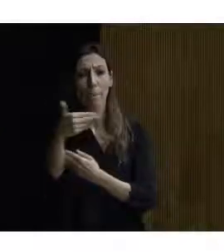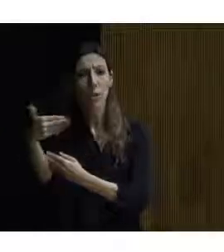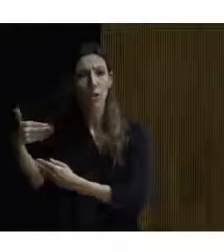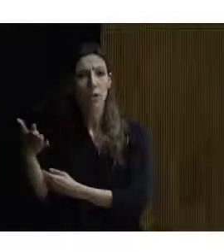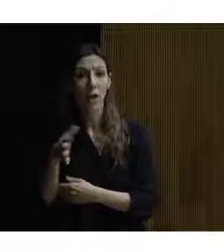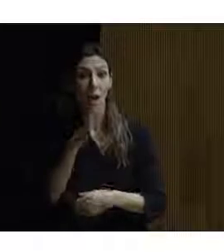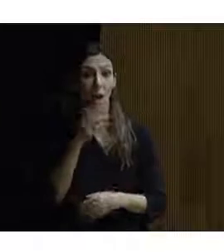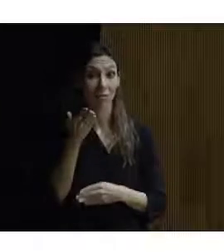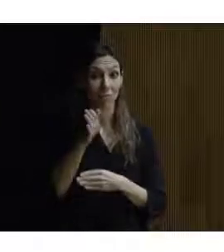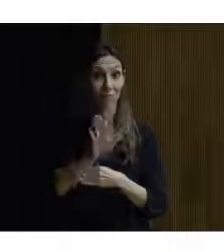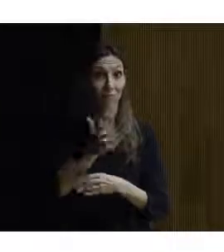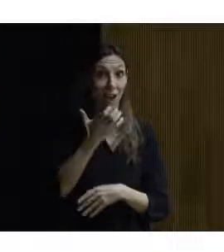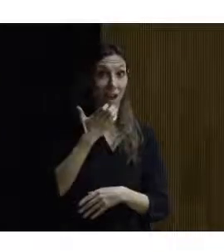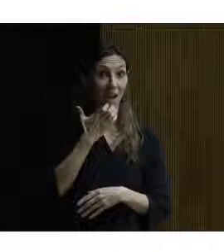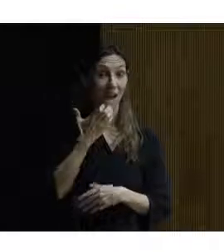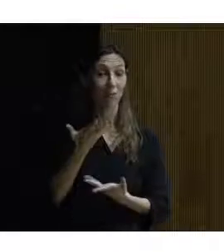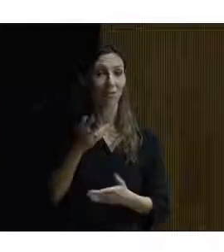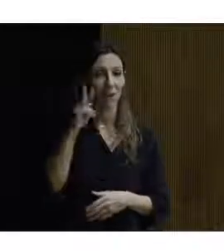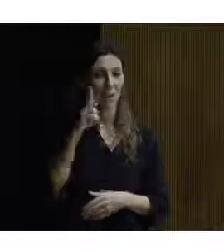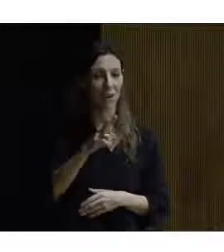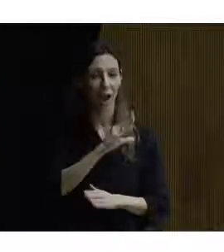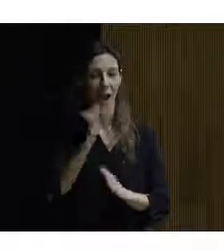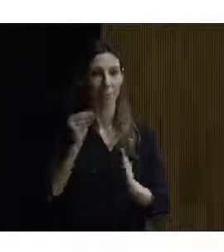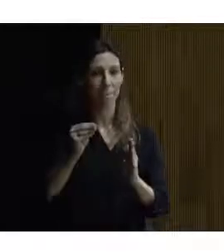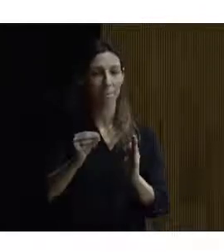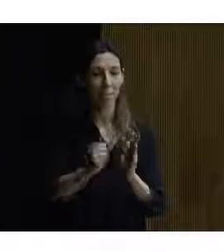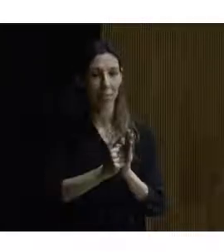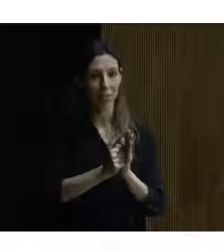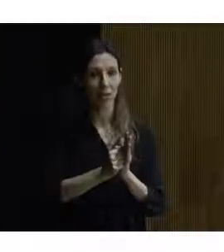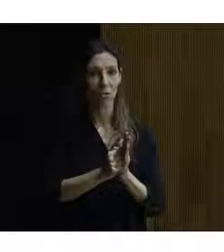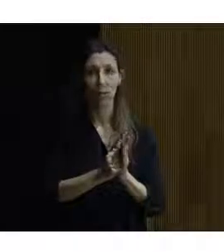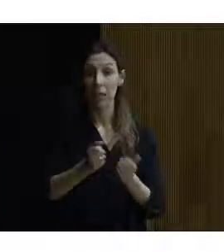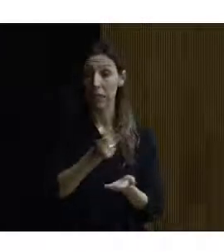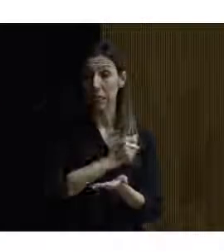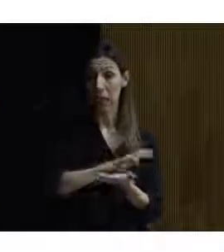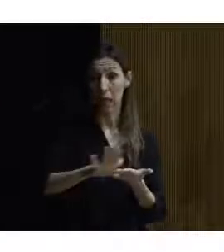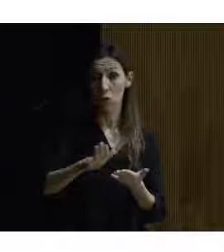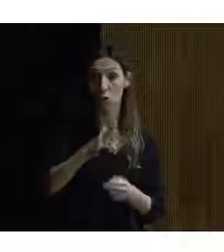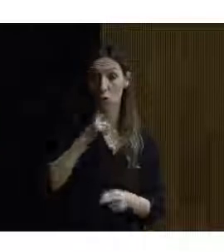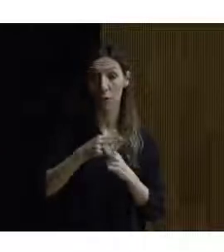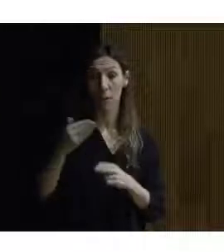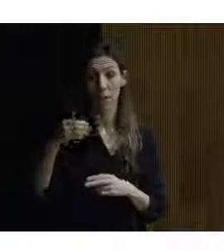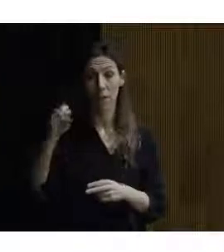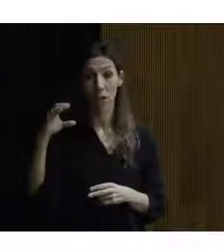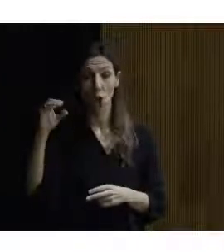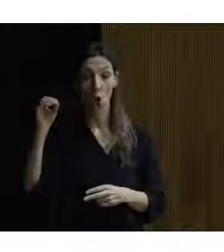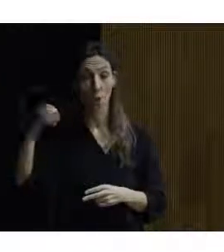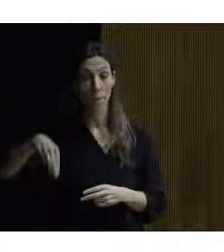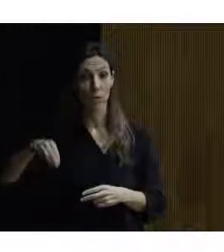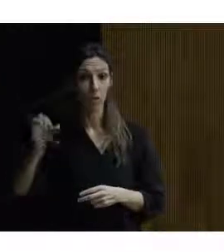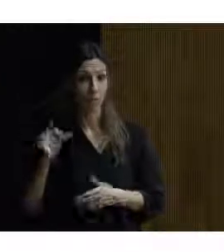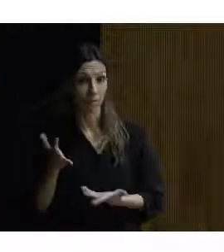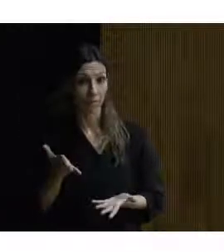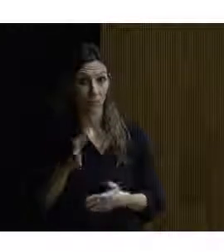modo de ejemplo para que veáis la aplicación también es totalmente gratuita se llama beacons vale ahora